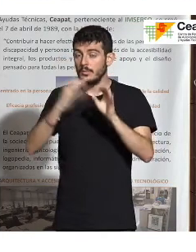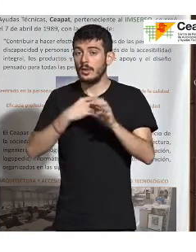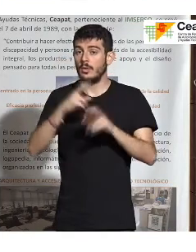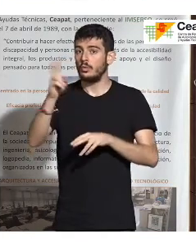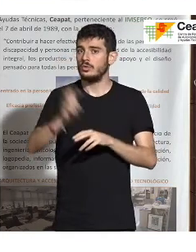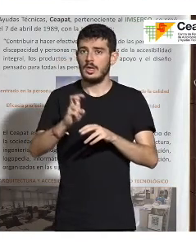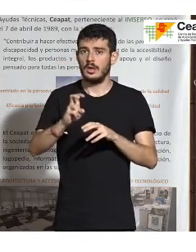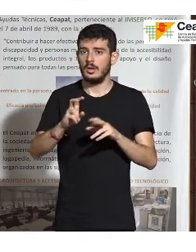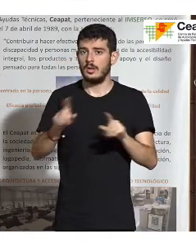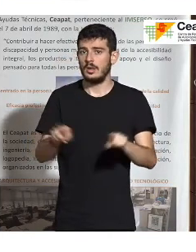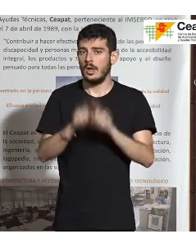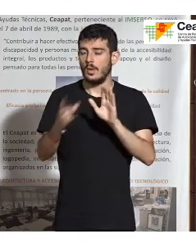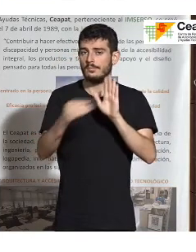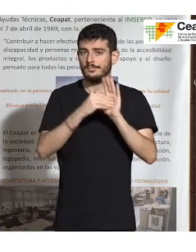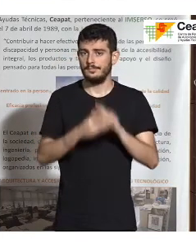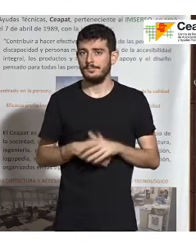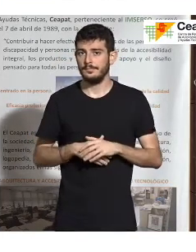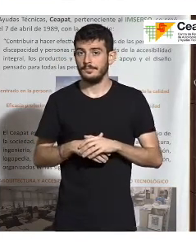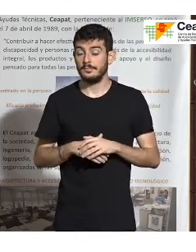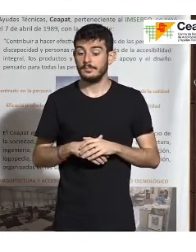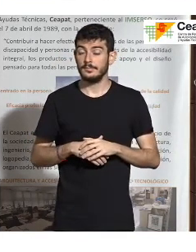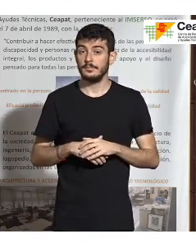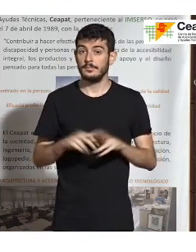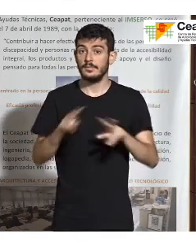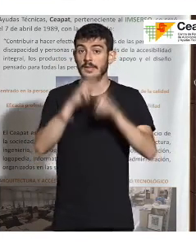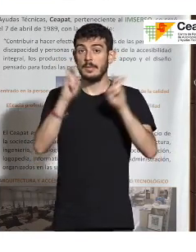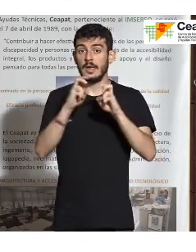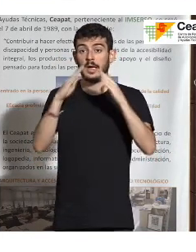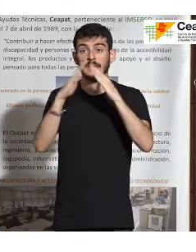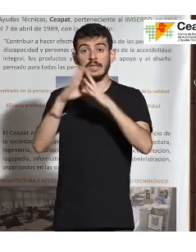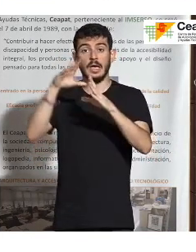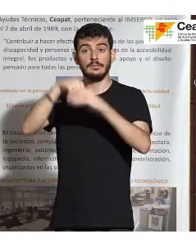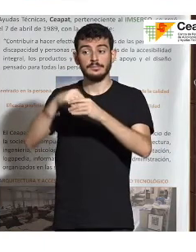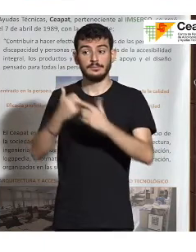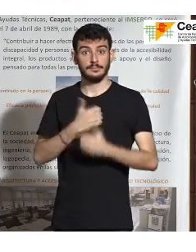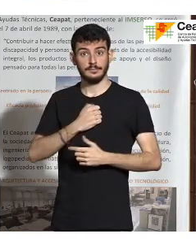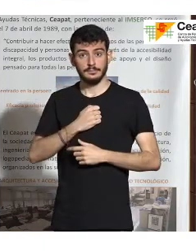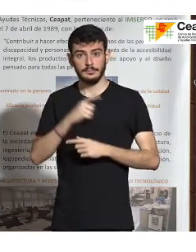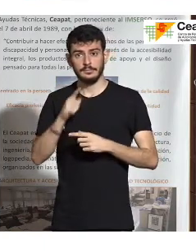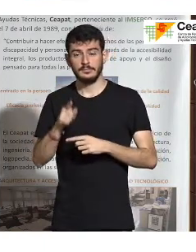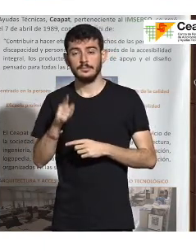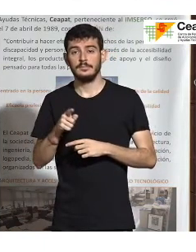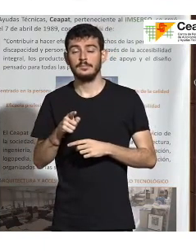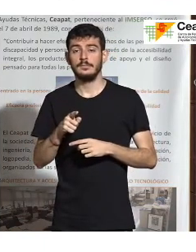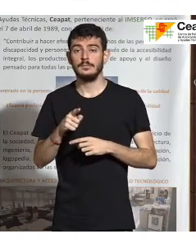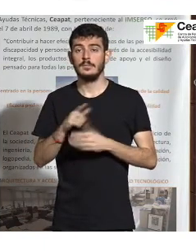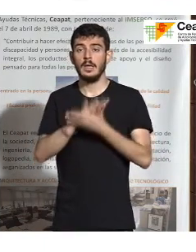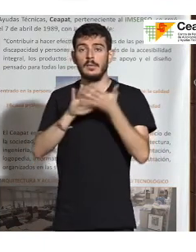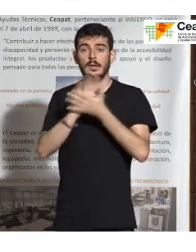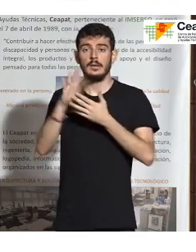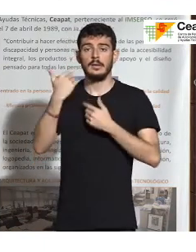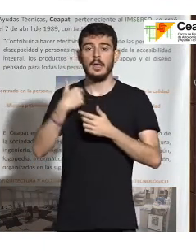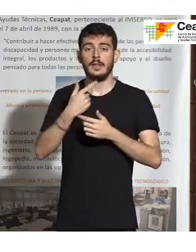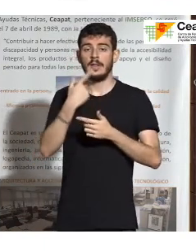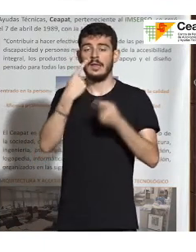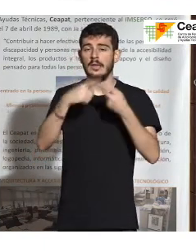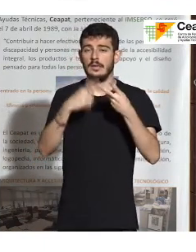soluciones muy cerradas. Respecto al terminal domiciliario, bueno, pues se ha mencionado que todos los